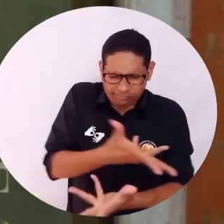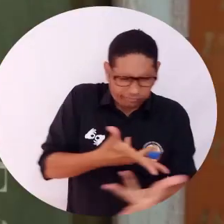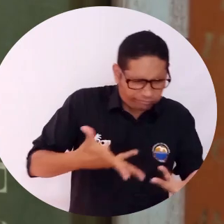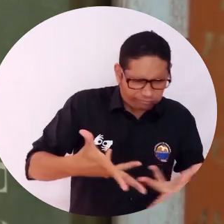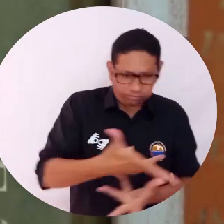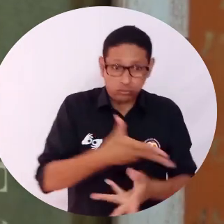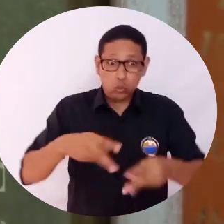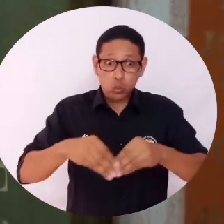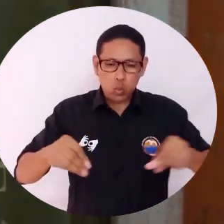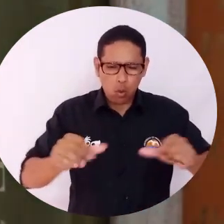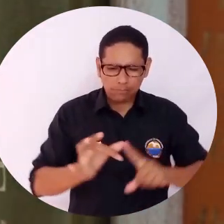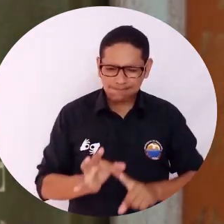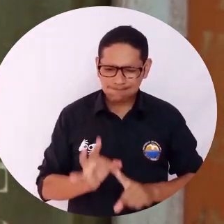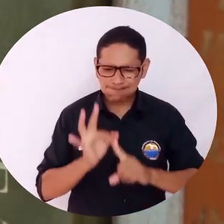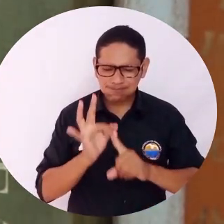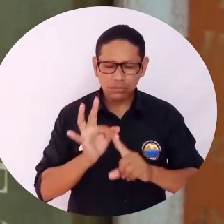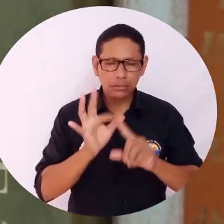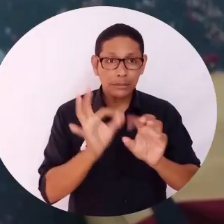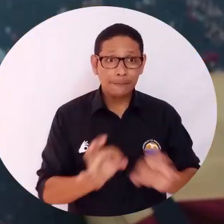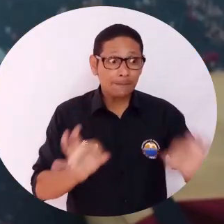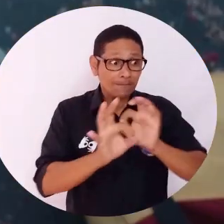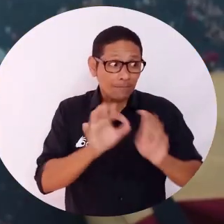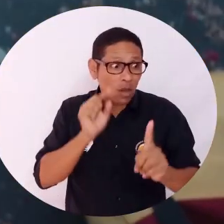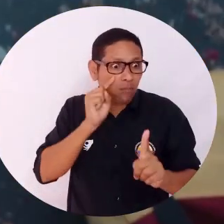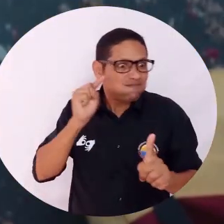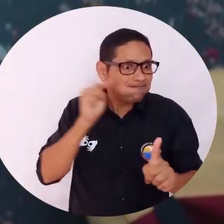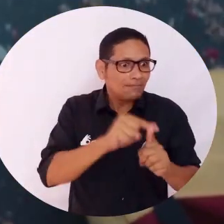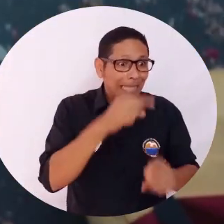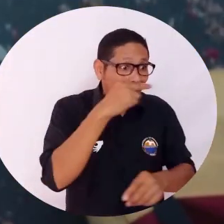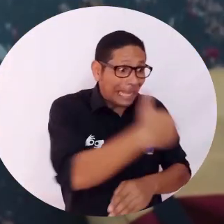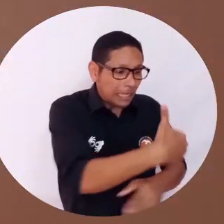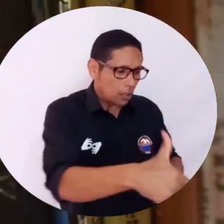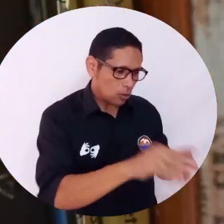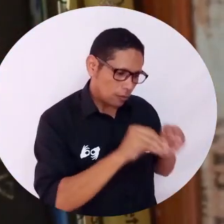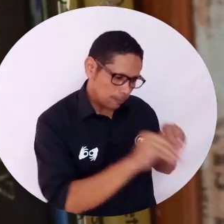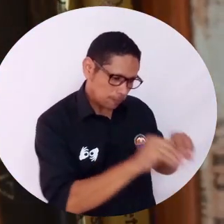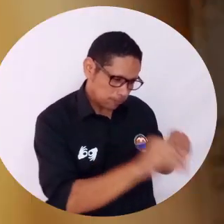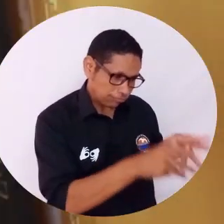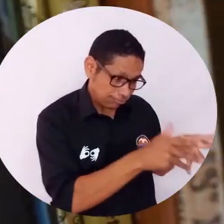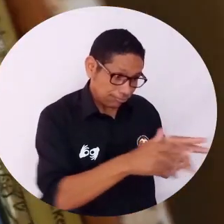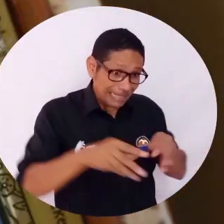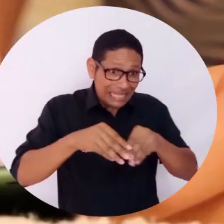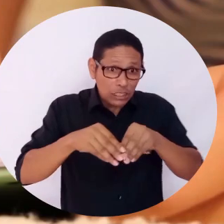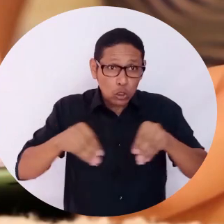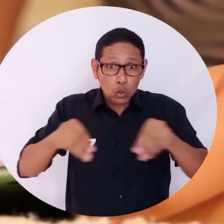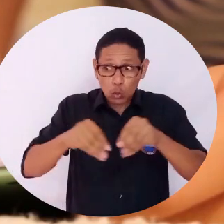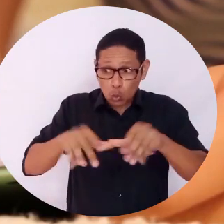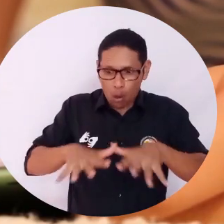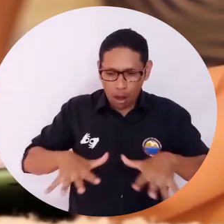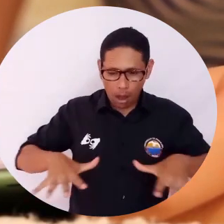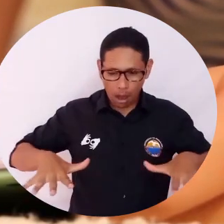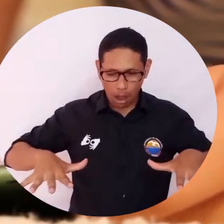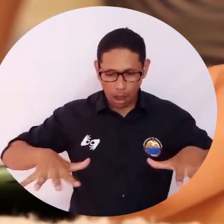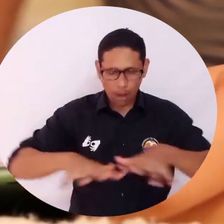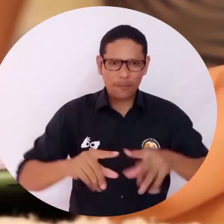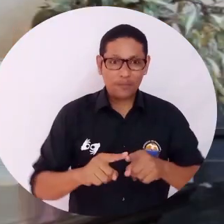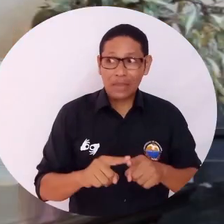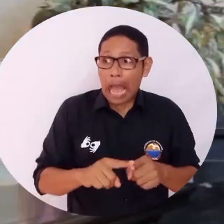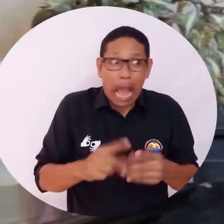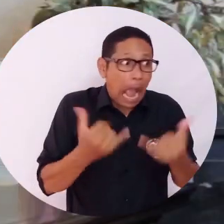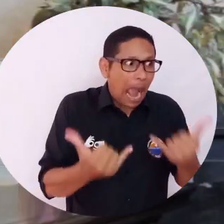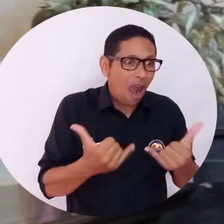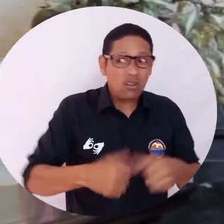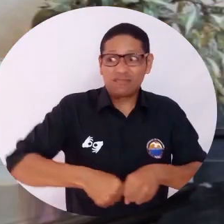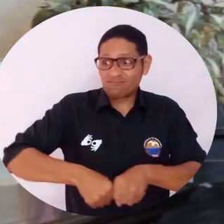y la importancia del suelo. Tiene como objetivo enseñar a los niños desde pequeños la importancia del suelo ya que hoy en